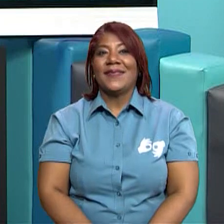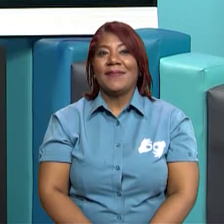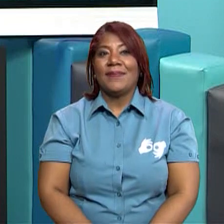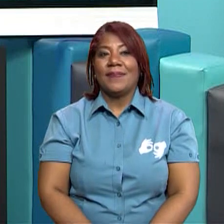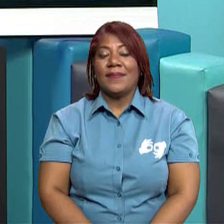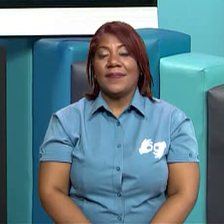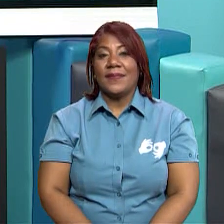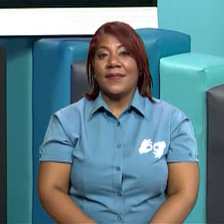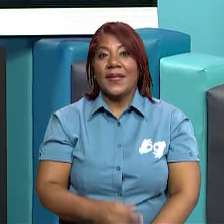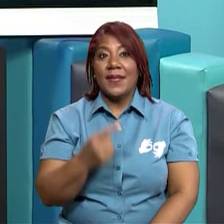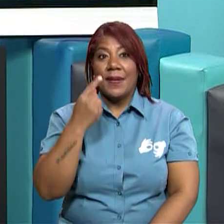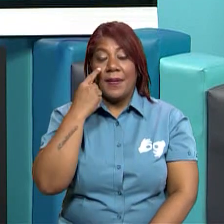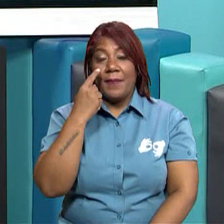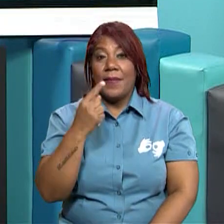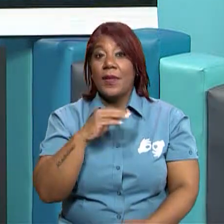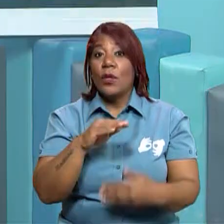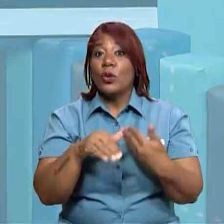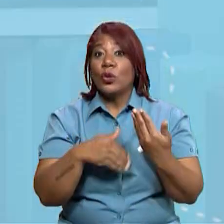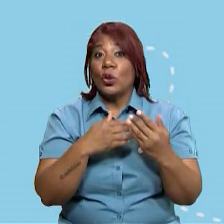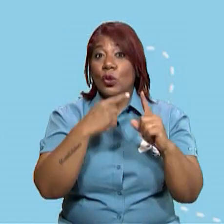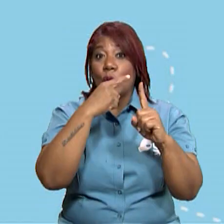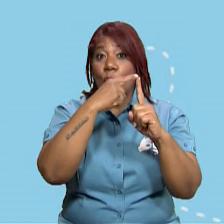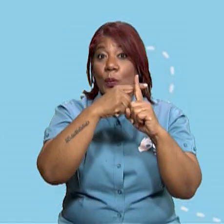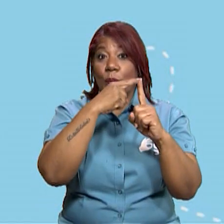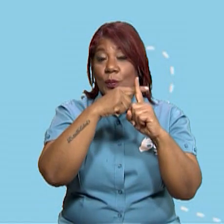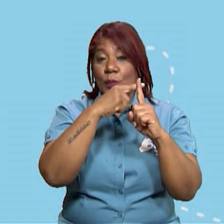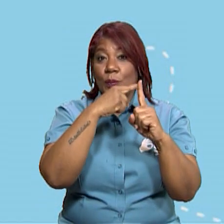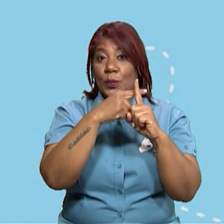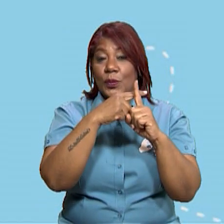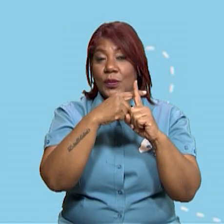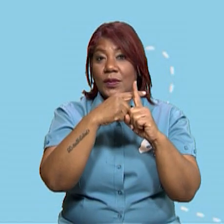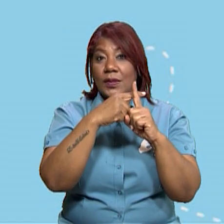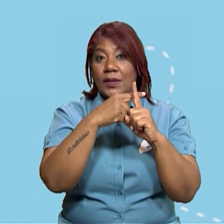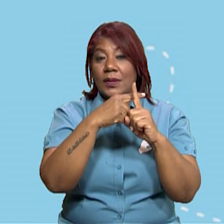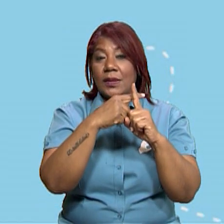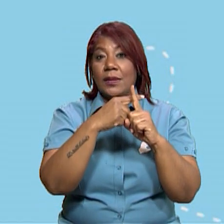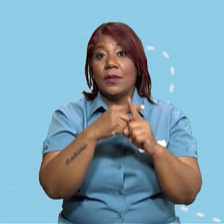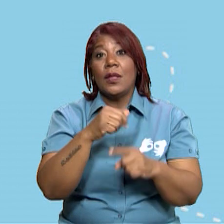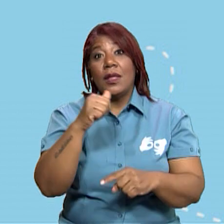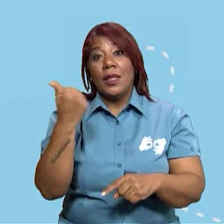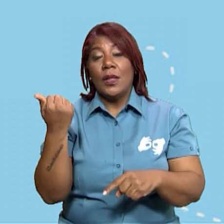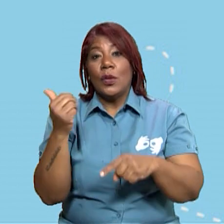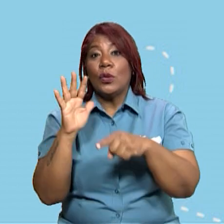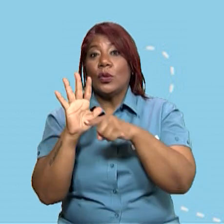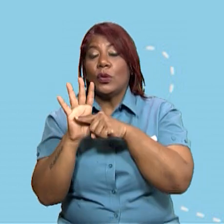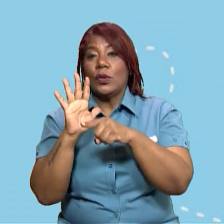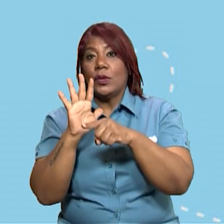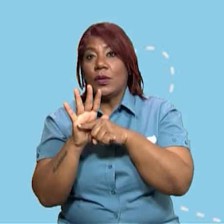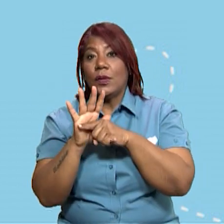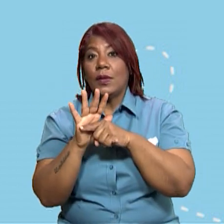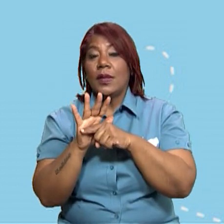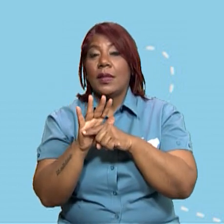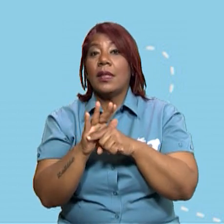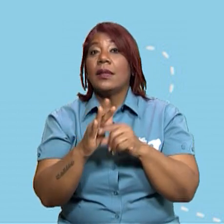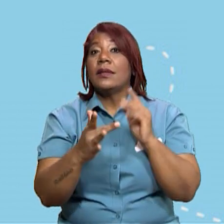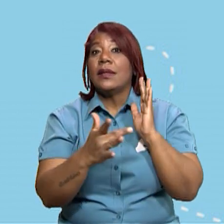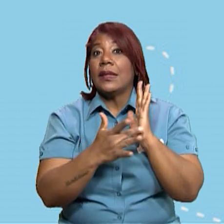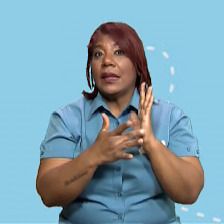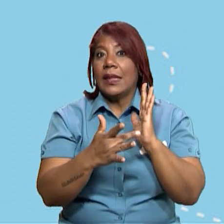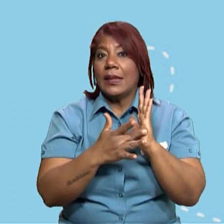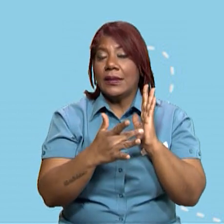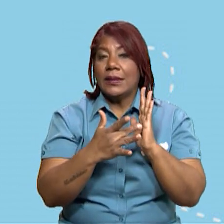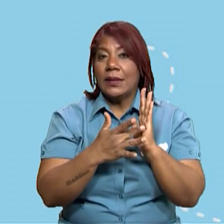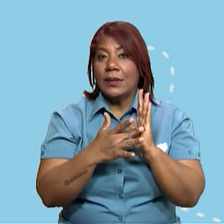aquí describe los efectos positivos y otros efectos negativos del uso de la tecnología en las